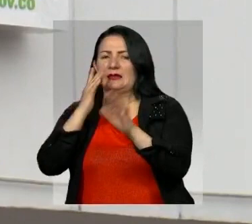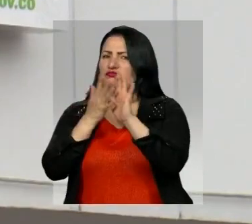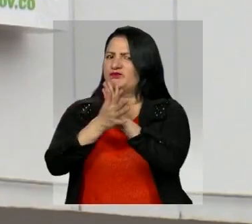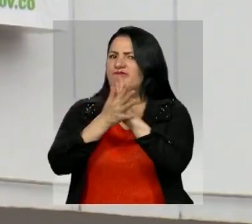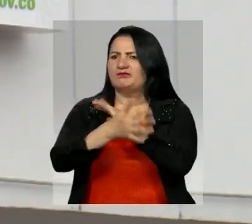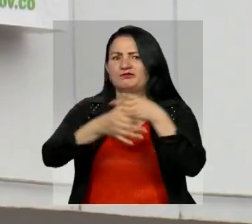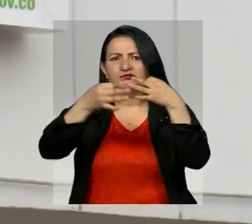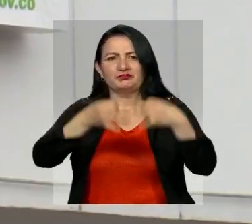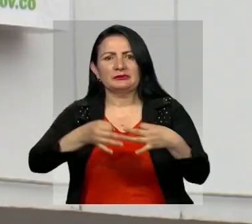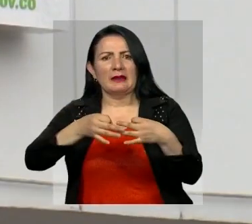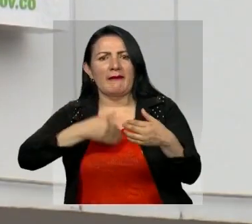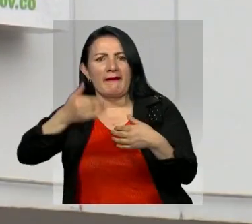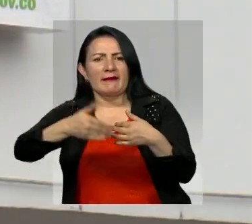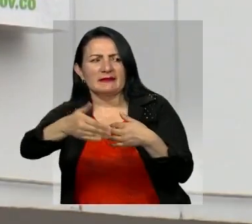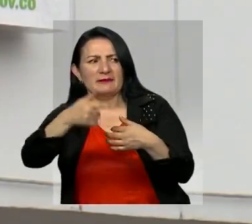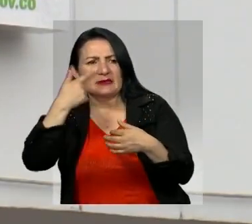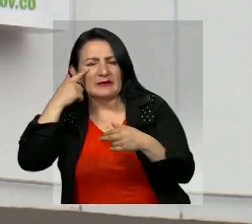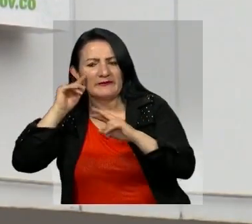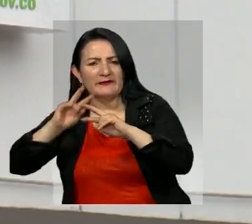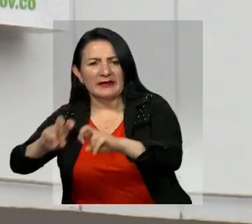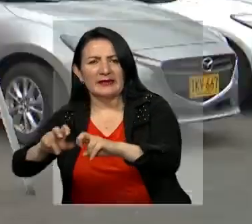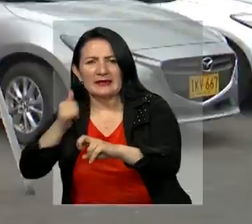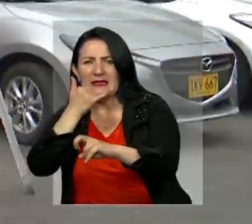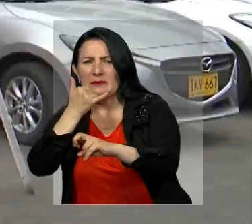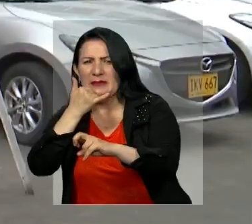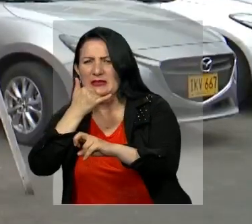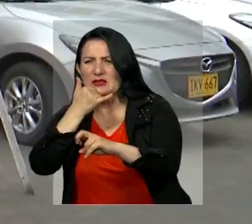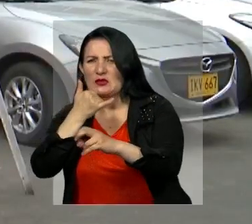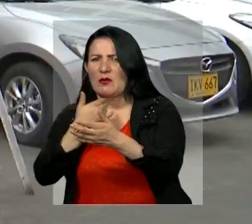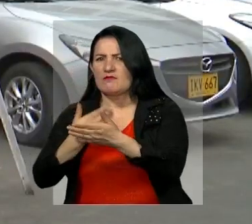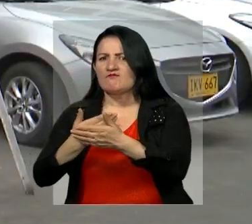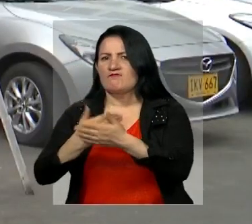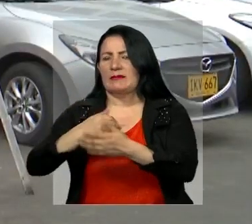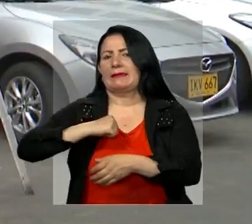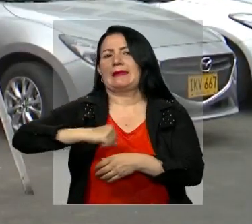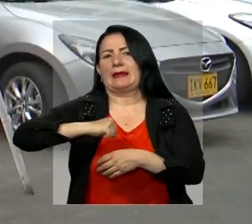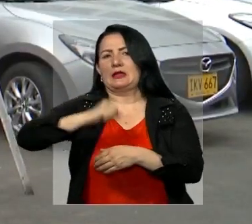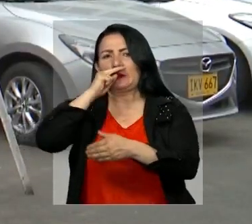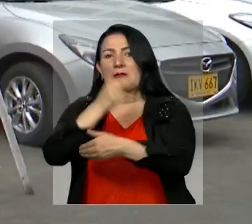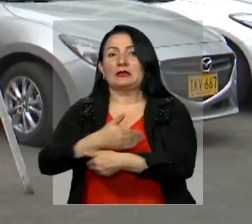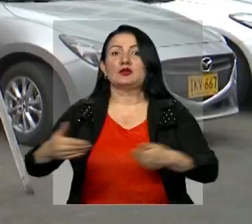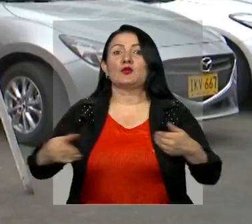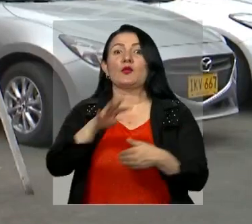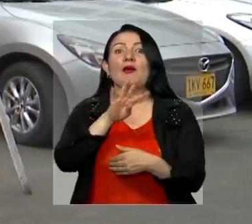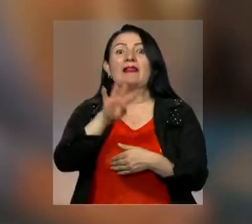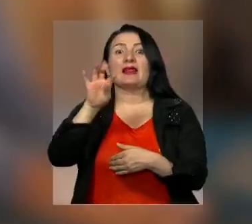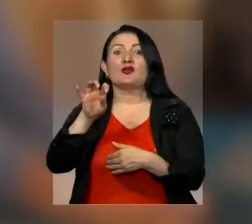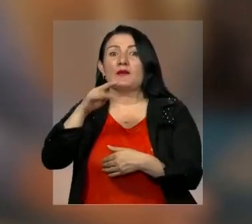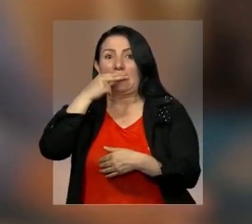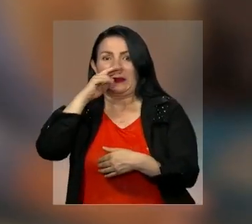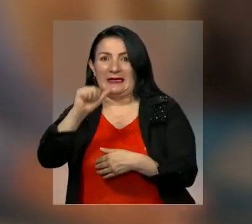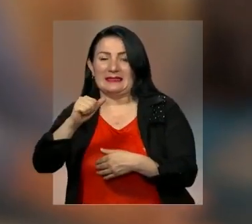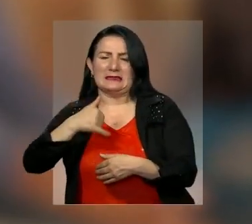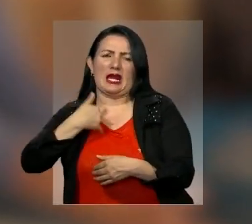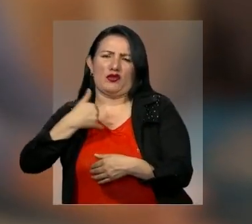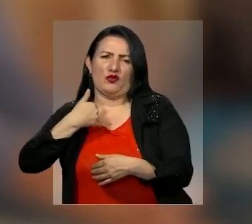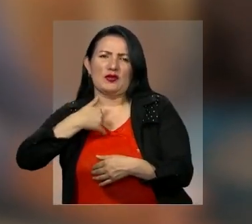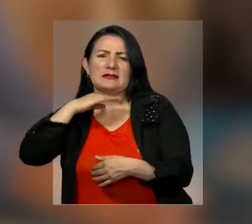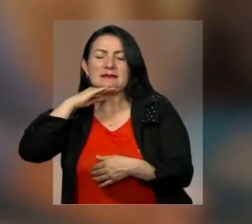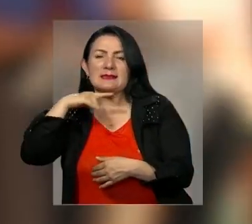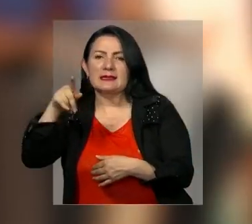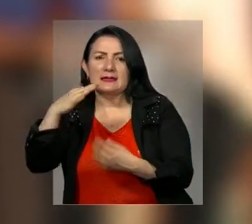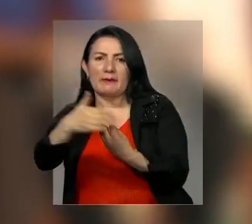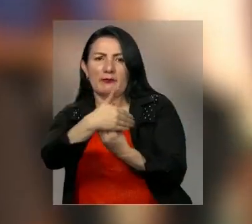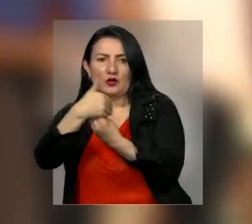aseguraron que adelantarán labores de inspección y vigilancia para garantizar los derechos de 49 niñas y adolescentes que se encuentran bajo